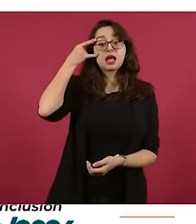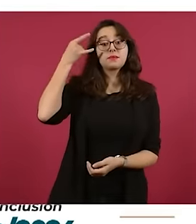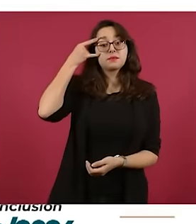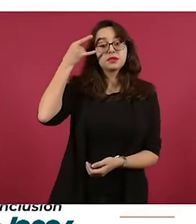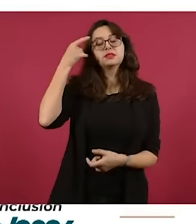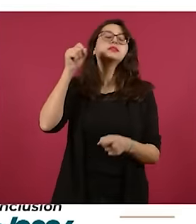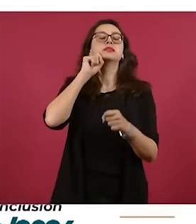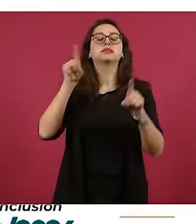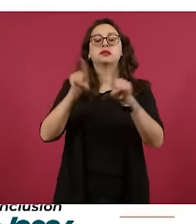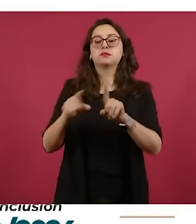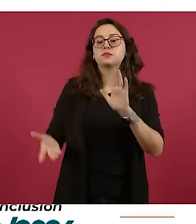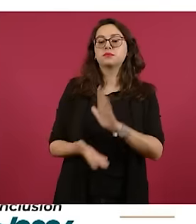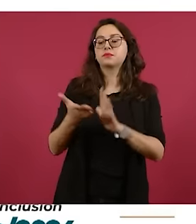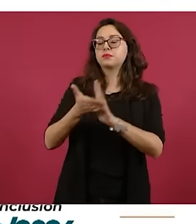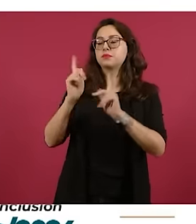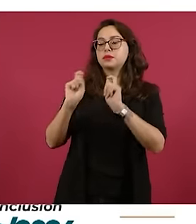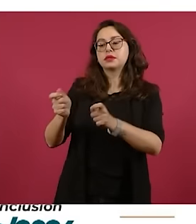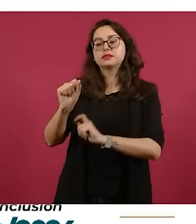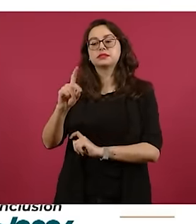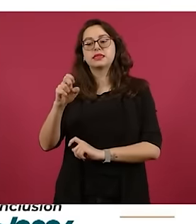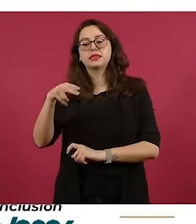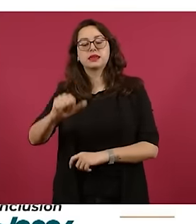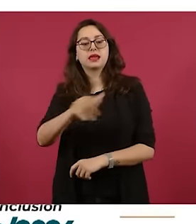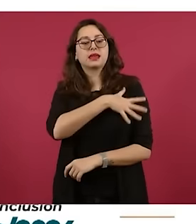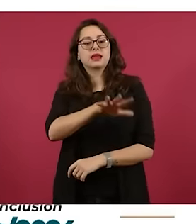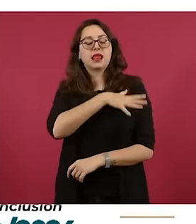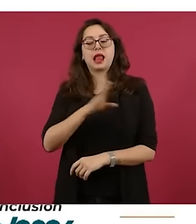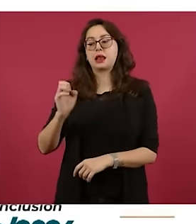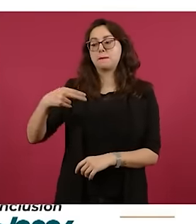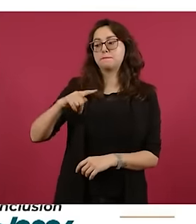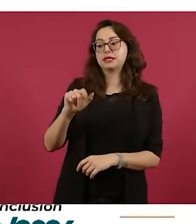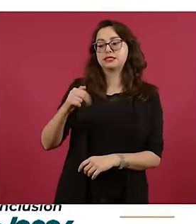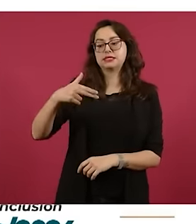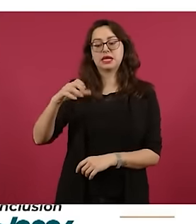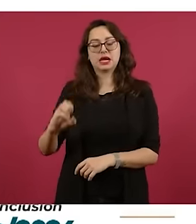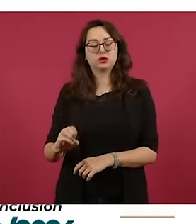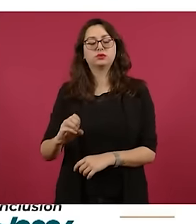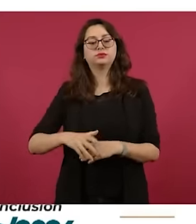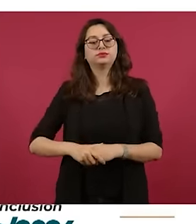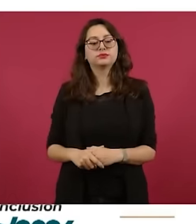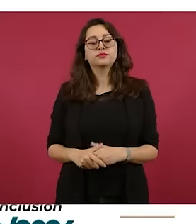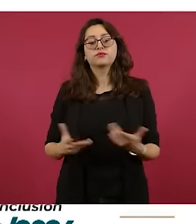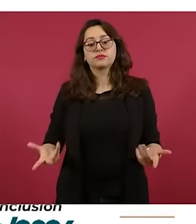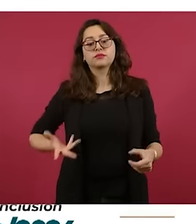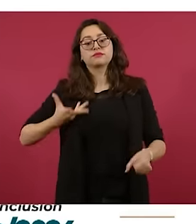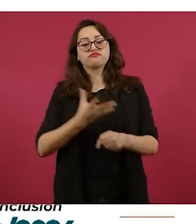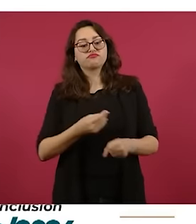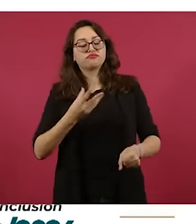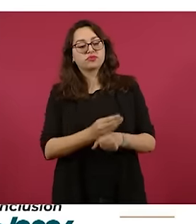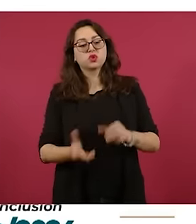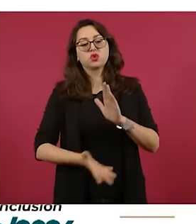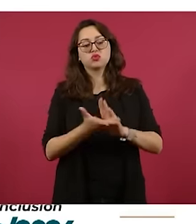el general Manzano está a cargo de este gran proyecto. Se rehabilita, construye y